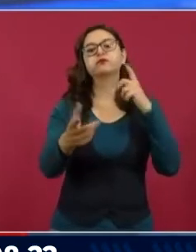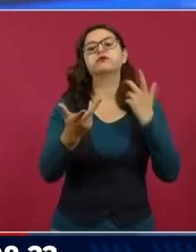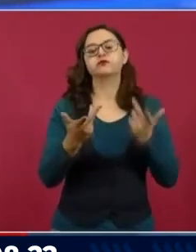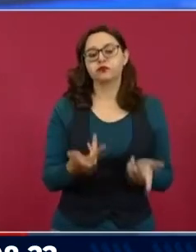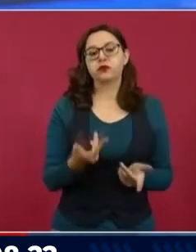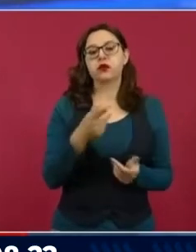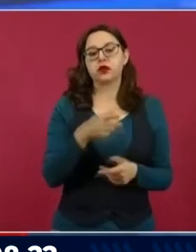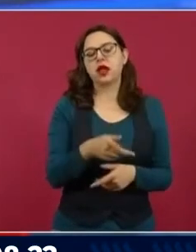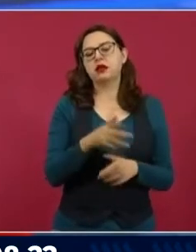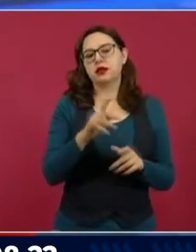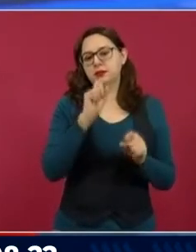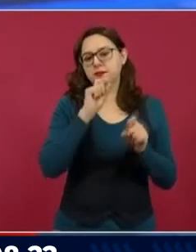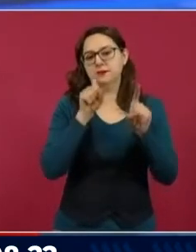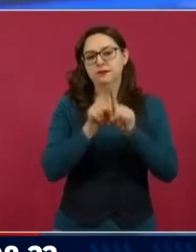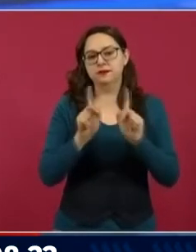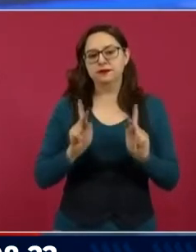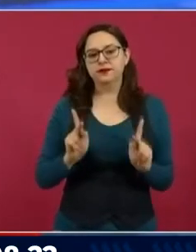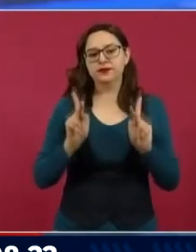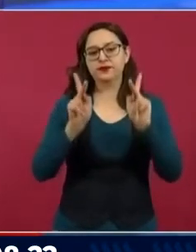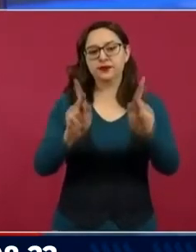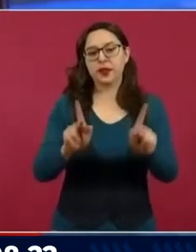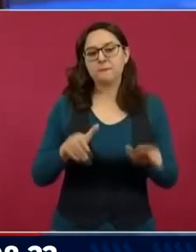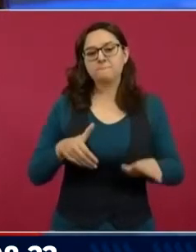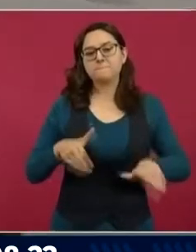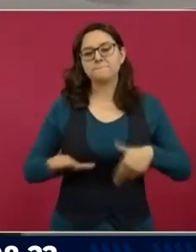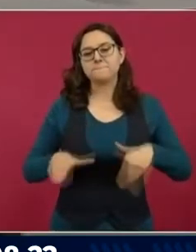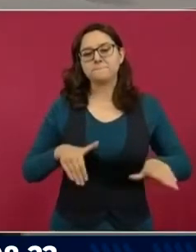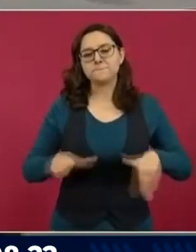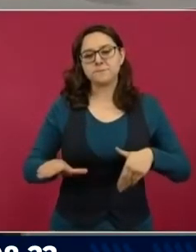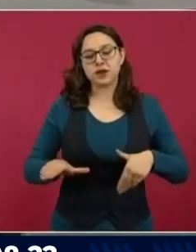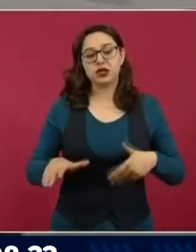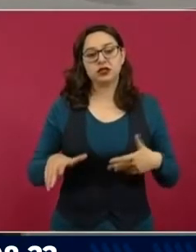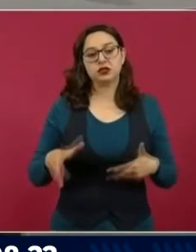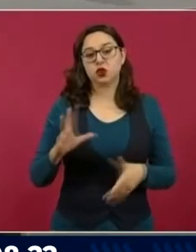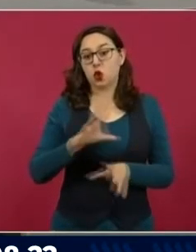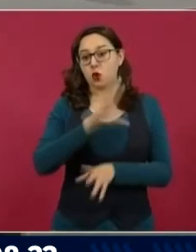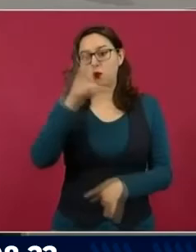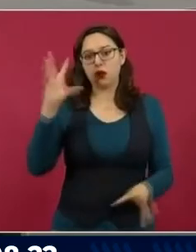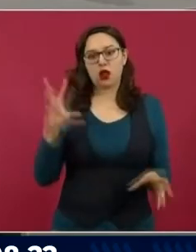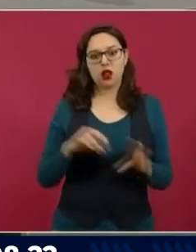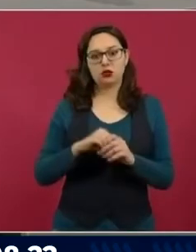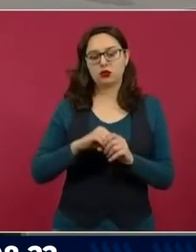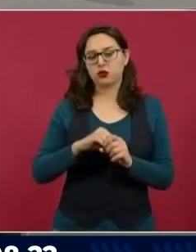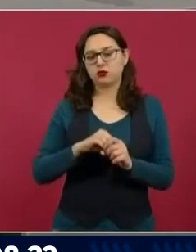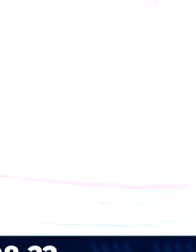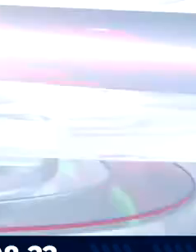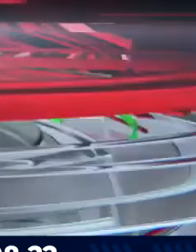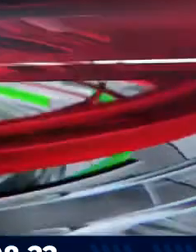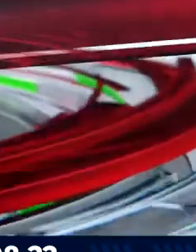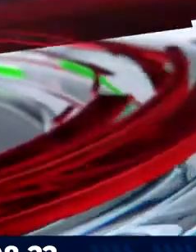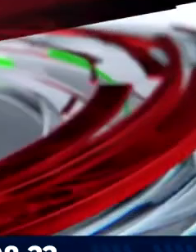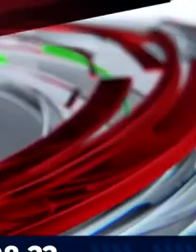conectividades como puentes peatonales que realmente serán obras artísticas. Noti 13